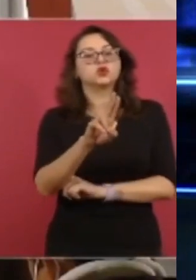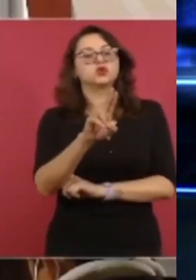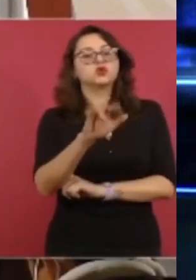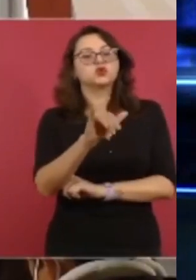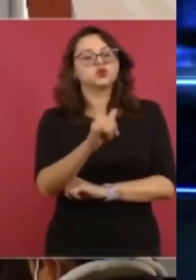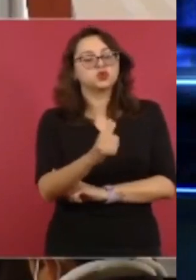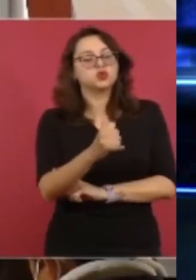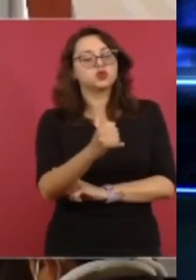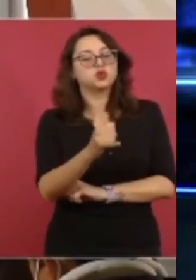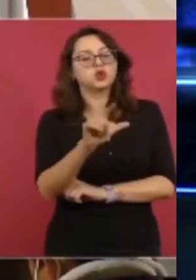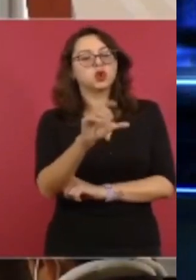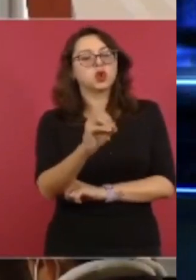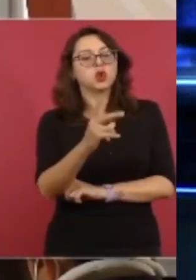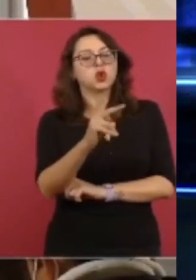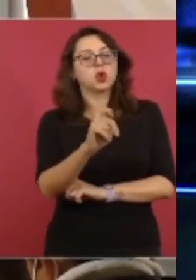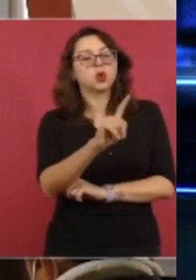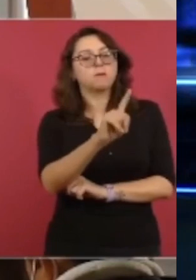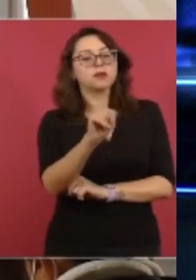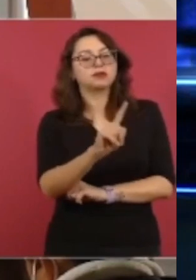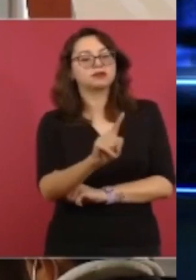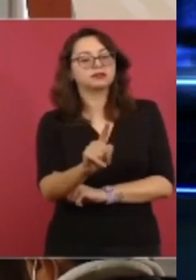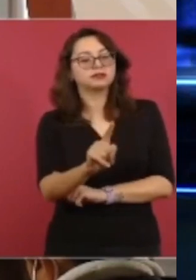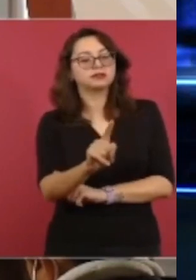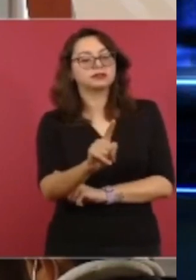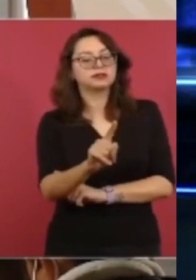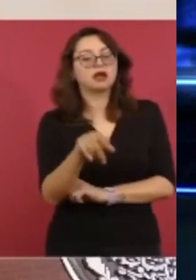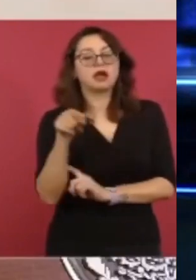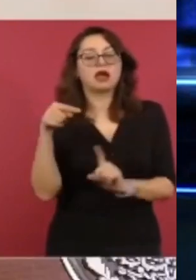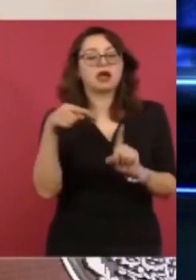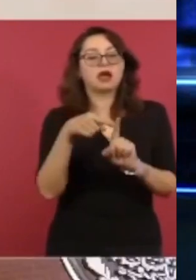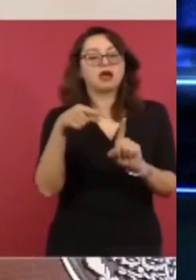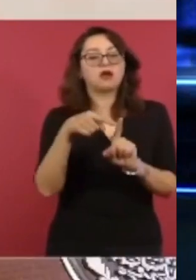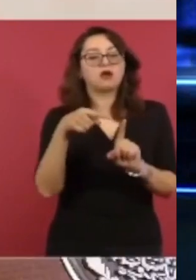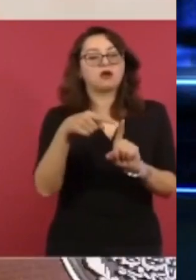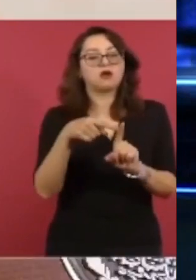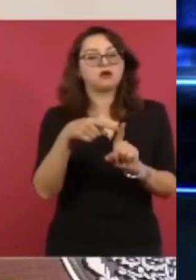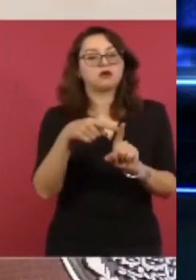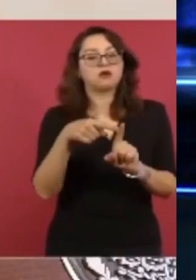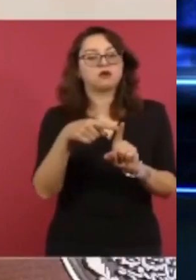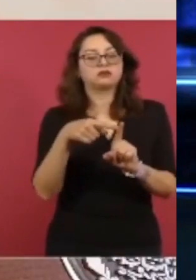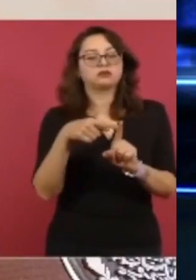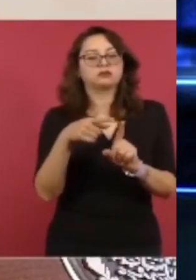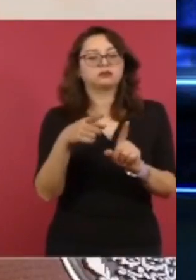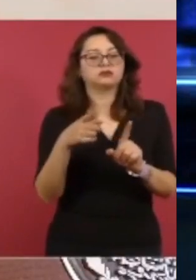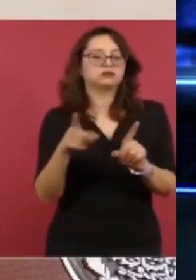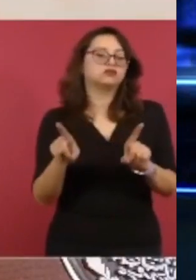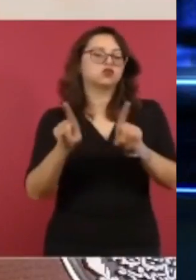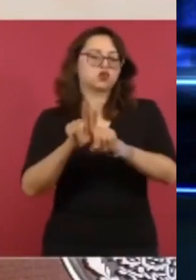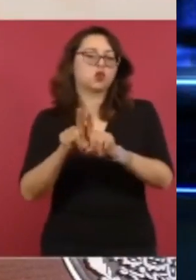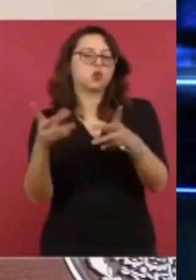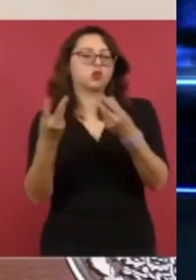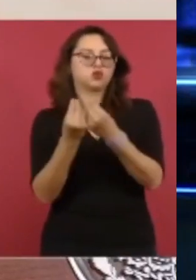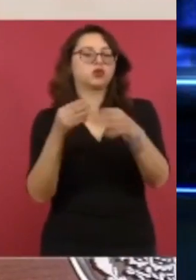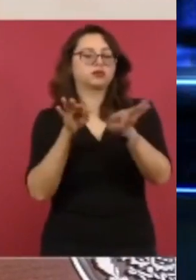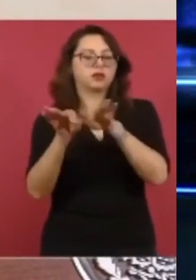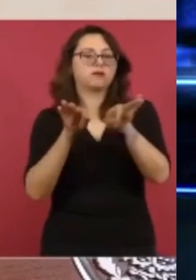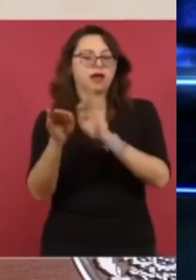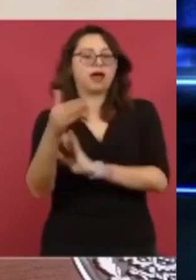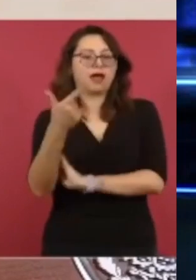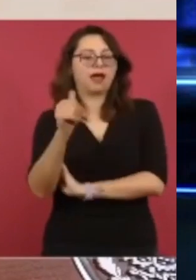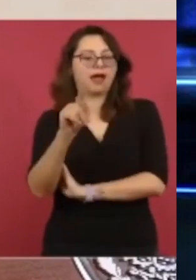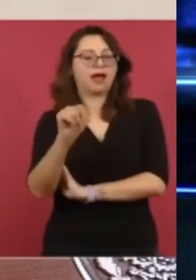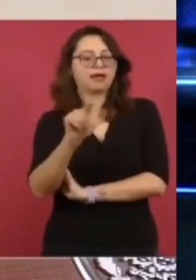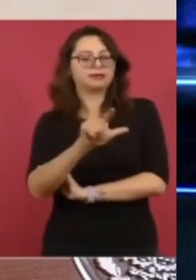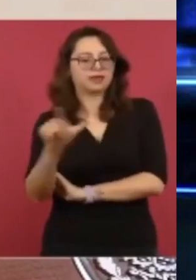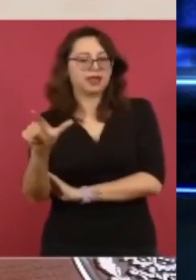Y por último, presidente. Él estaba como segundo de Hugo y